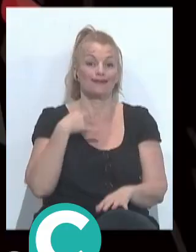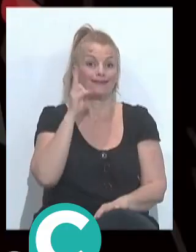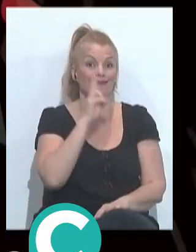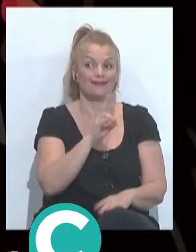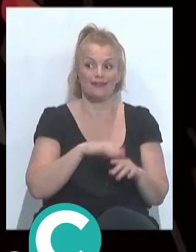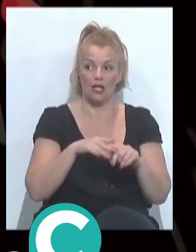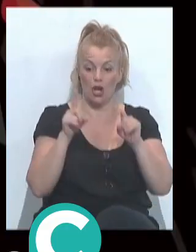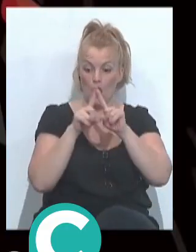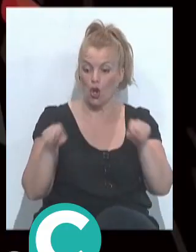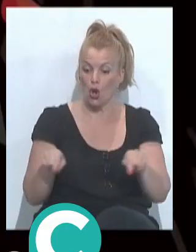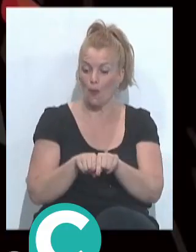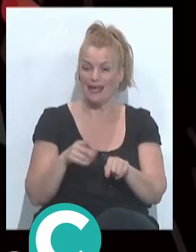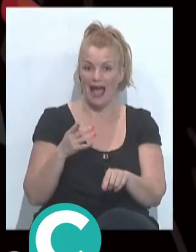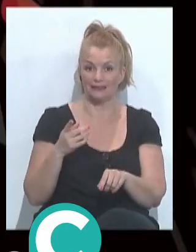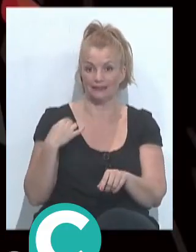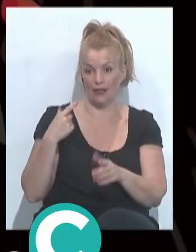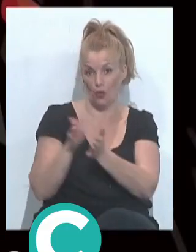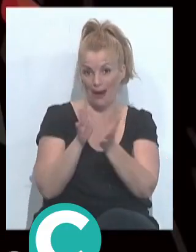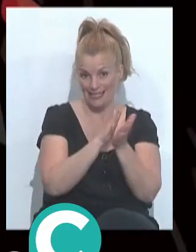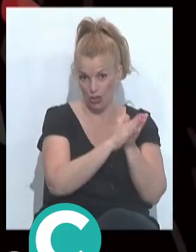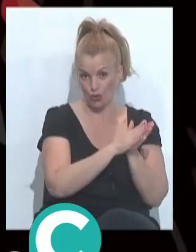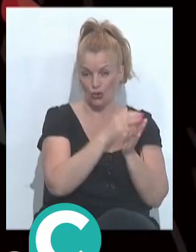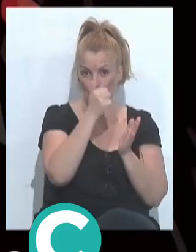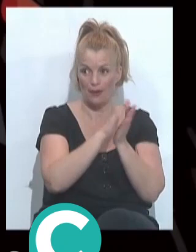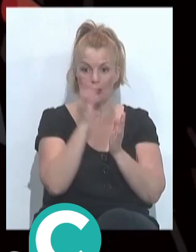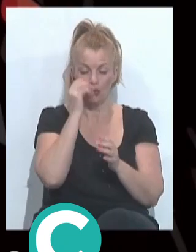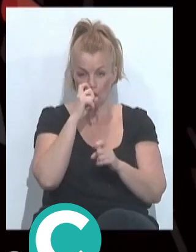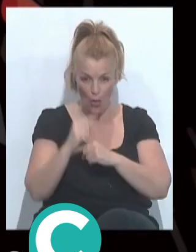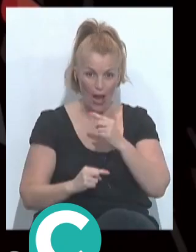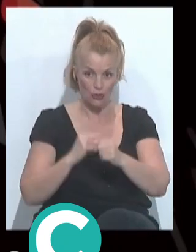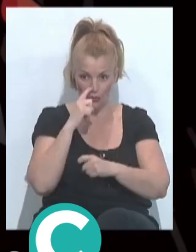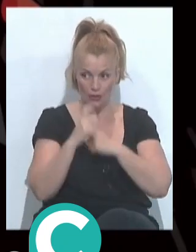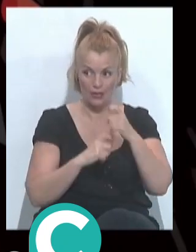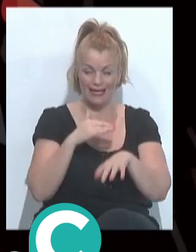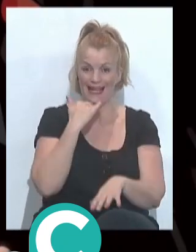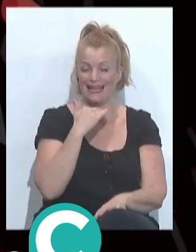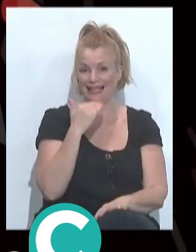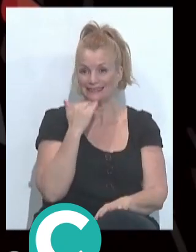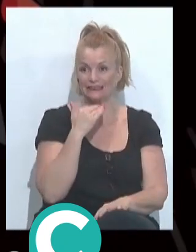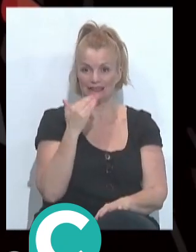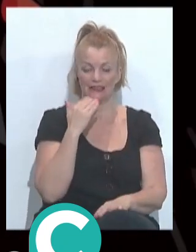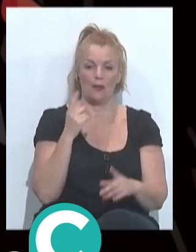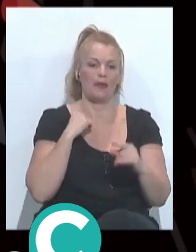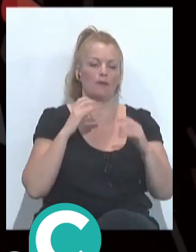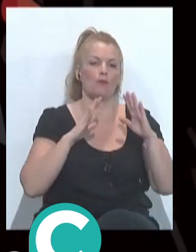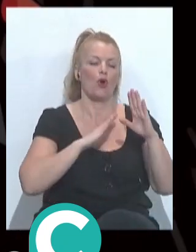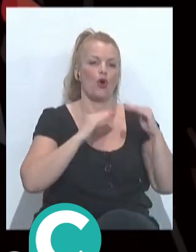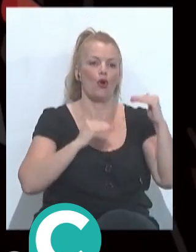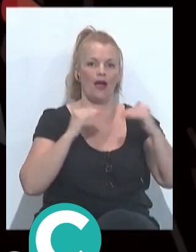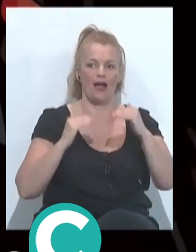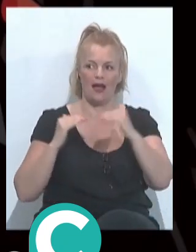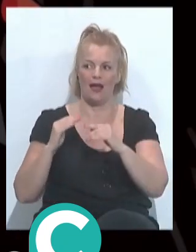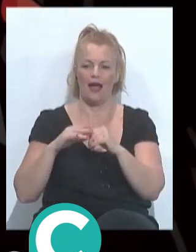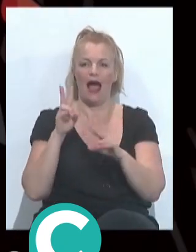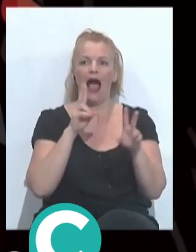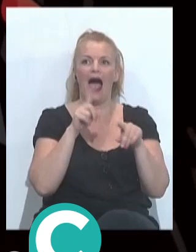la nómina de compañeros y compañeras que están todos los años, que somos casi, casi, casi la misma cara, De vez en cuando se refresca, viene una